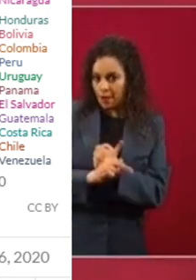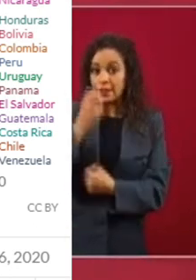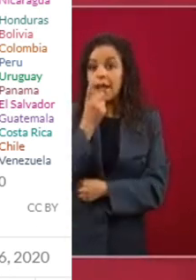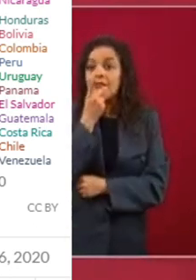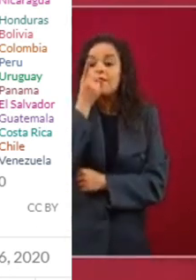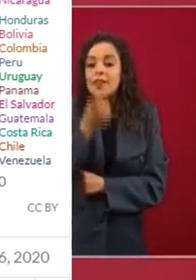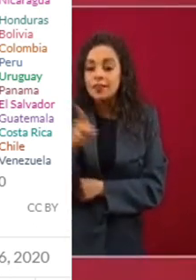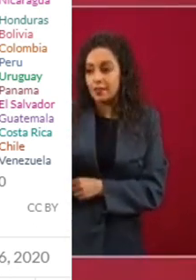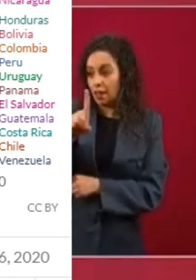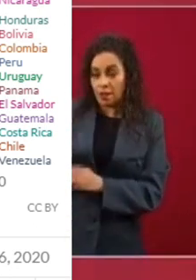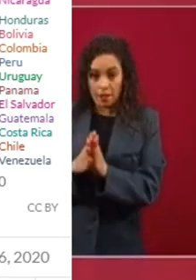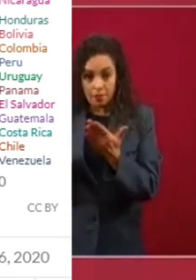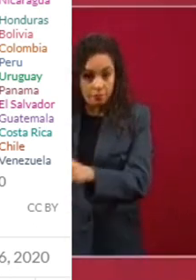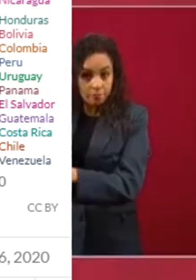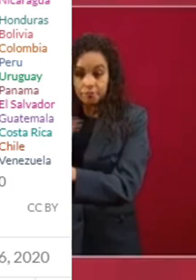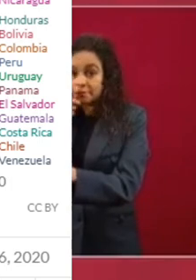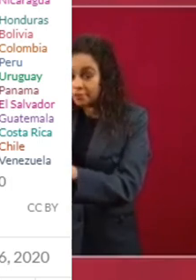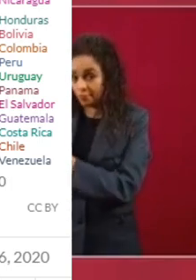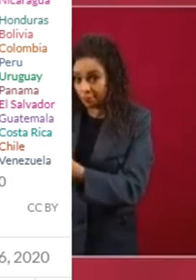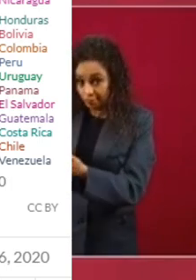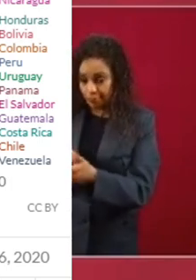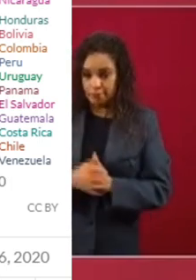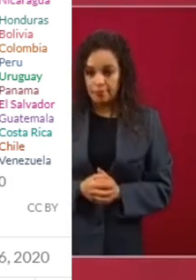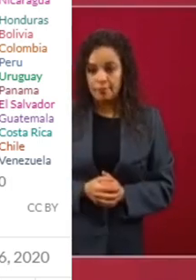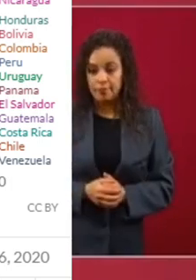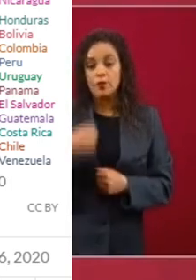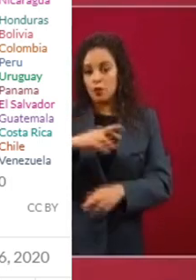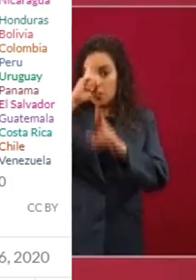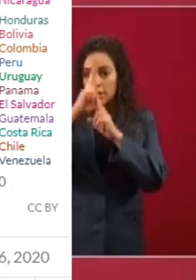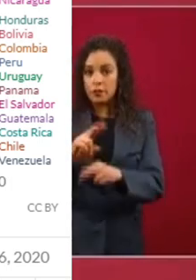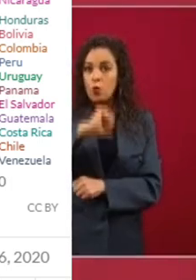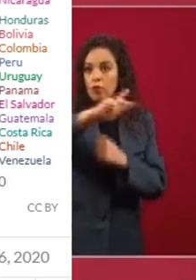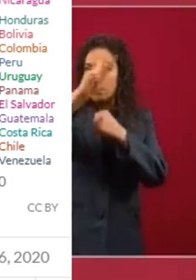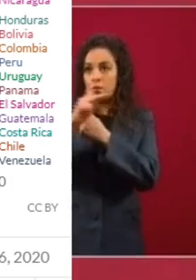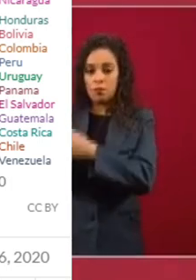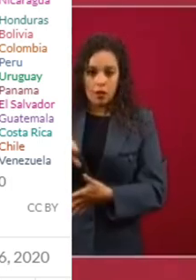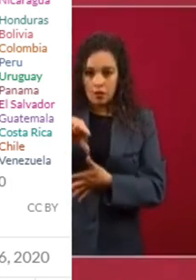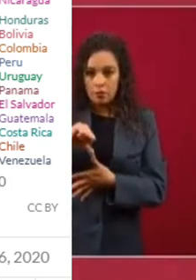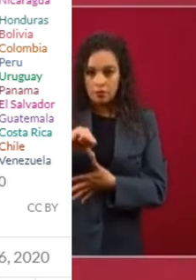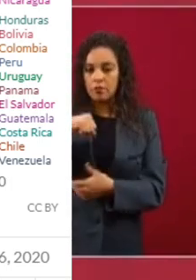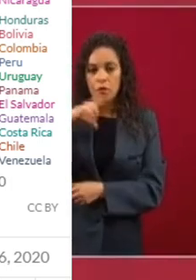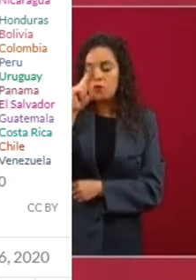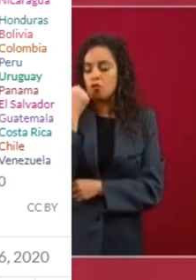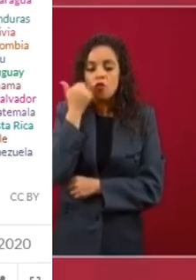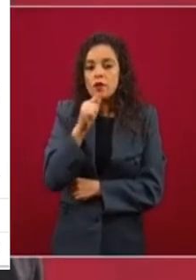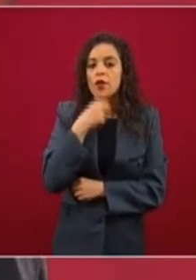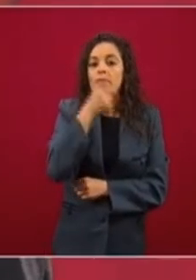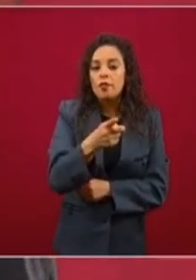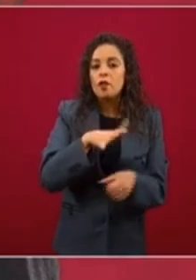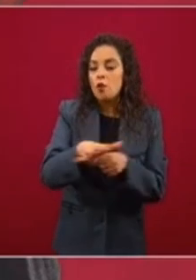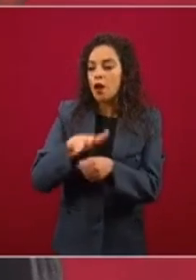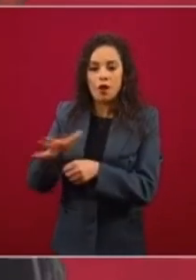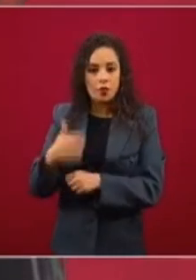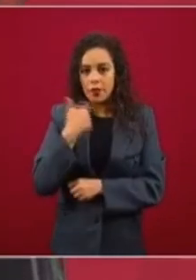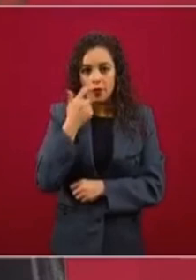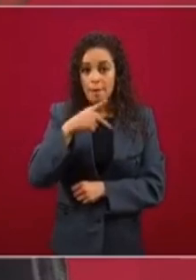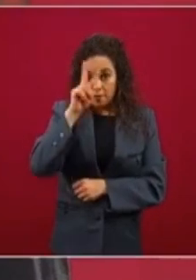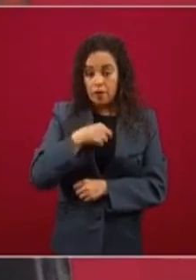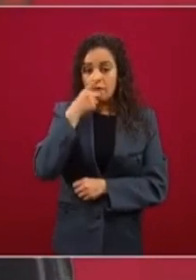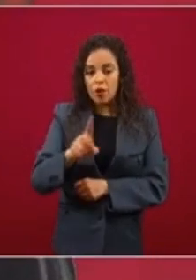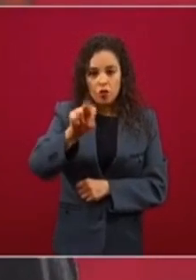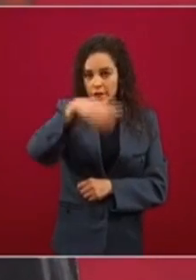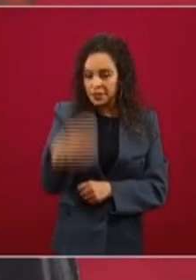Bueno, por respeto, en otros países de América Latina no quedo mencionados. No los voy a mencionar, pero no es cierto